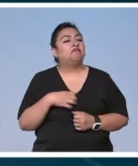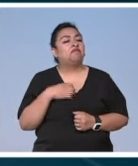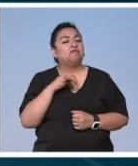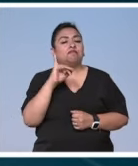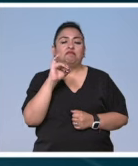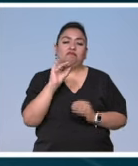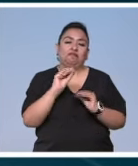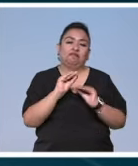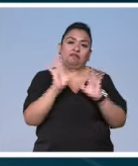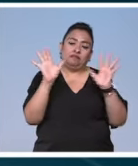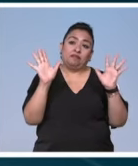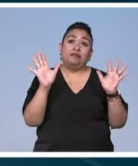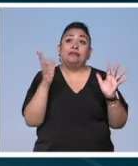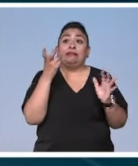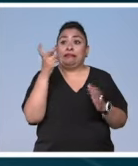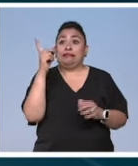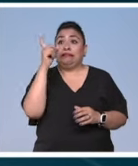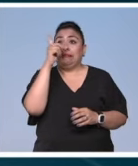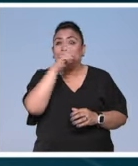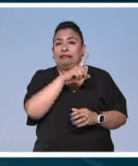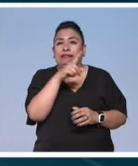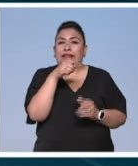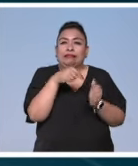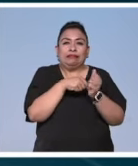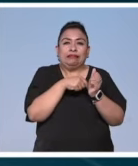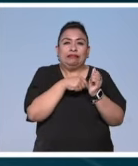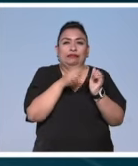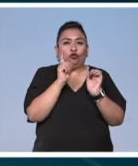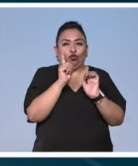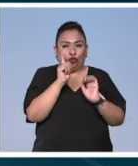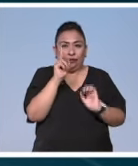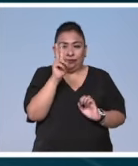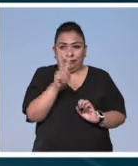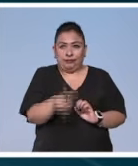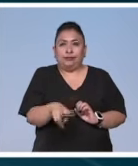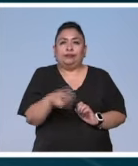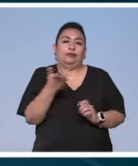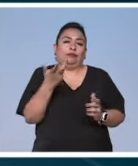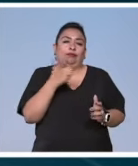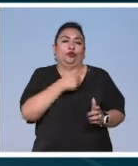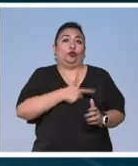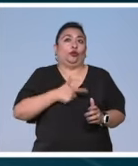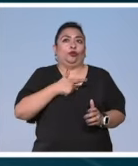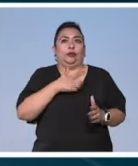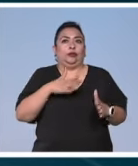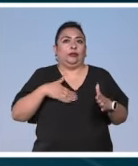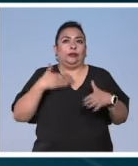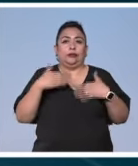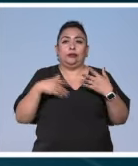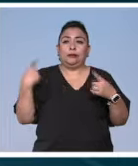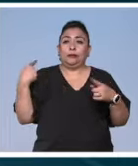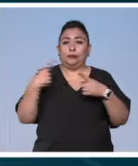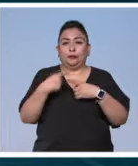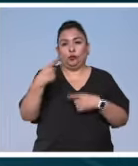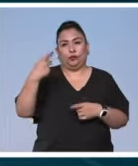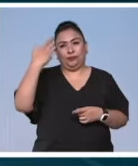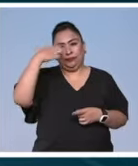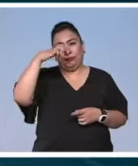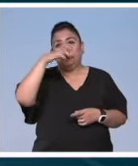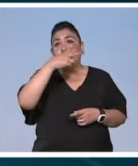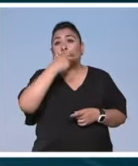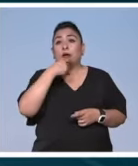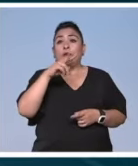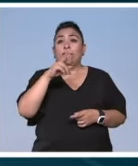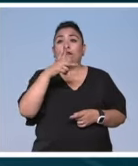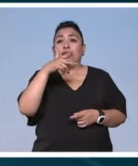es difícil ocultar cómo está este rebosito. A lo largo de su carrera, Vargas Castro ha